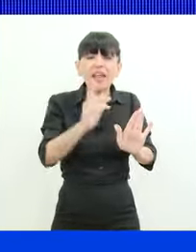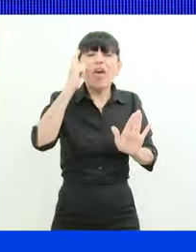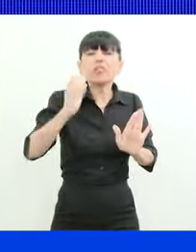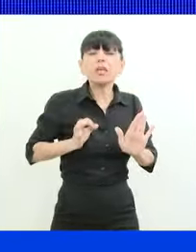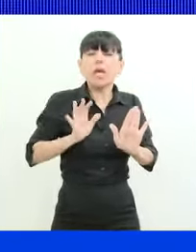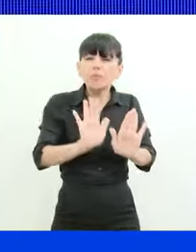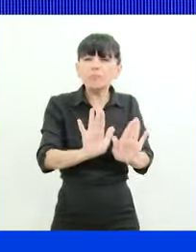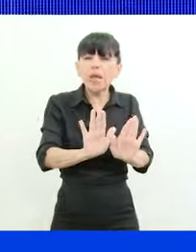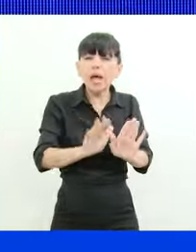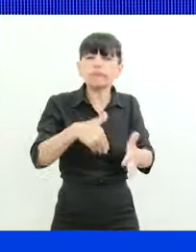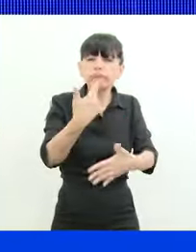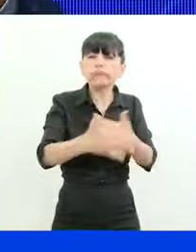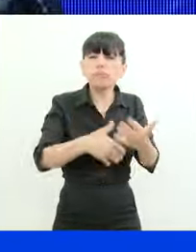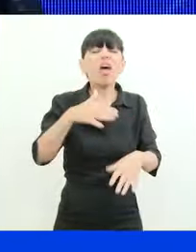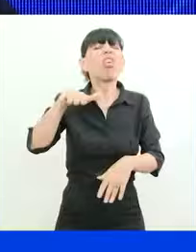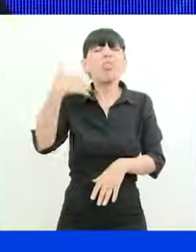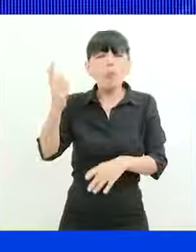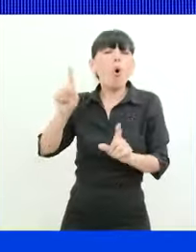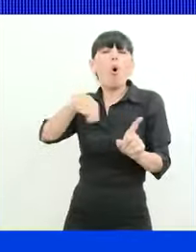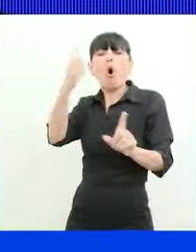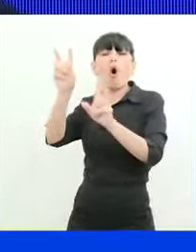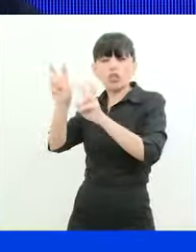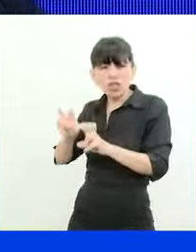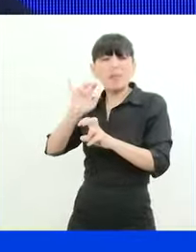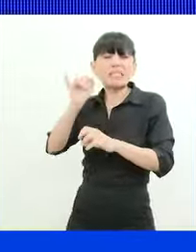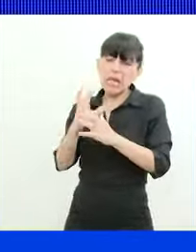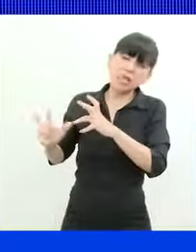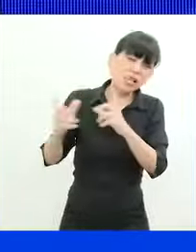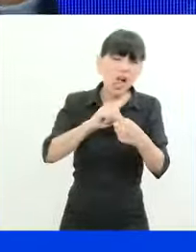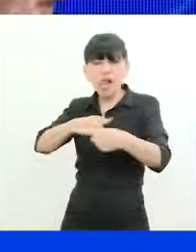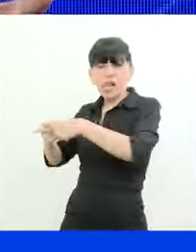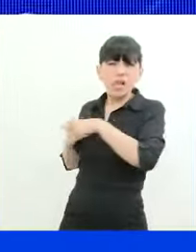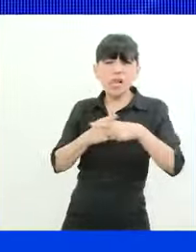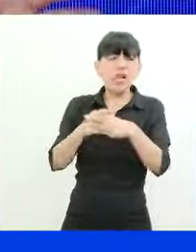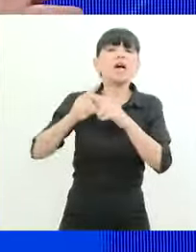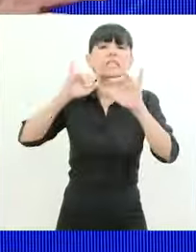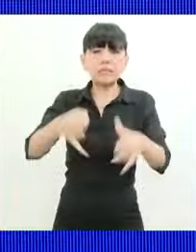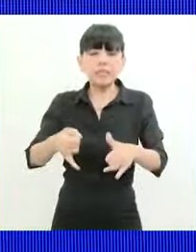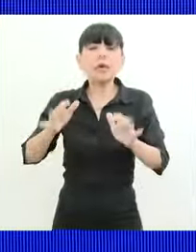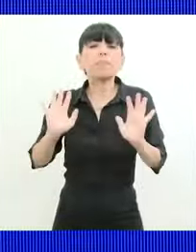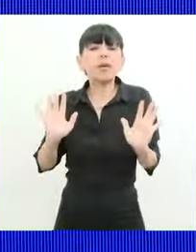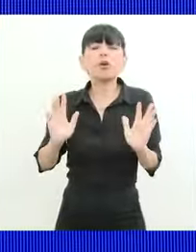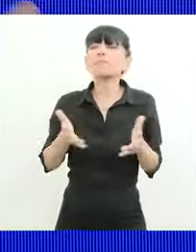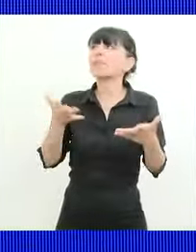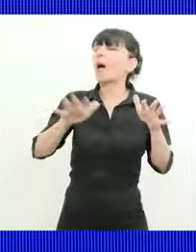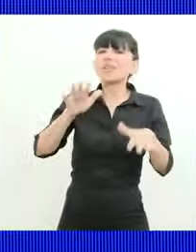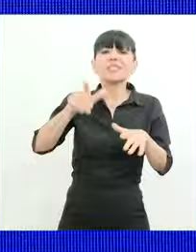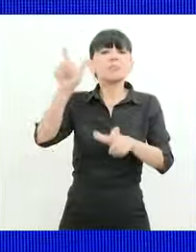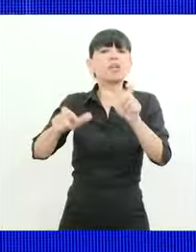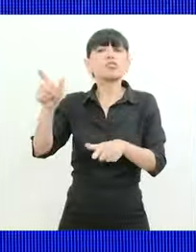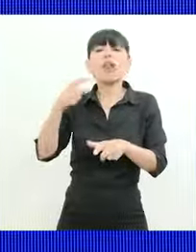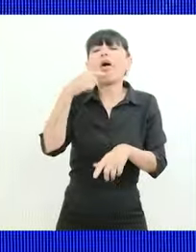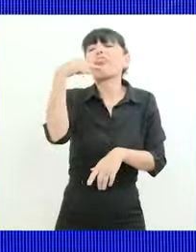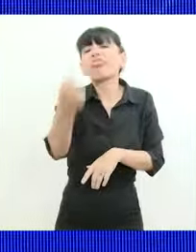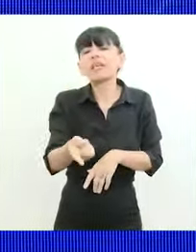nos quedan 60 temas para matarnos discutir pelearnos pero yo escucho cuando dicen no